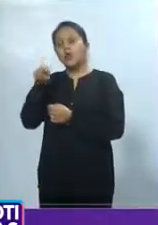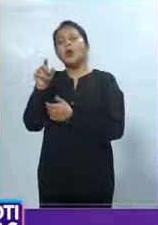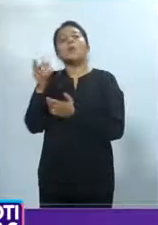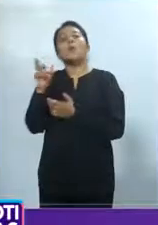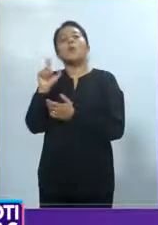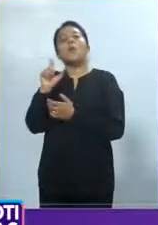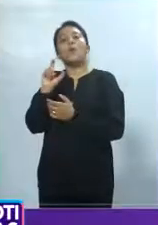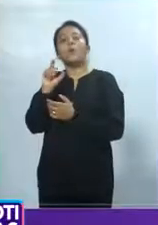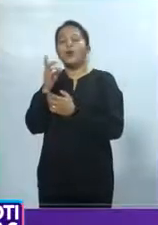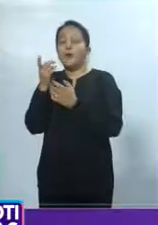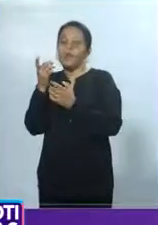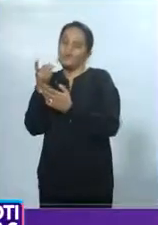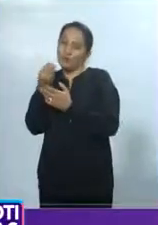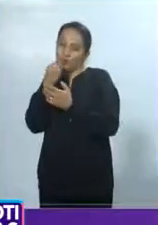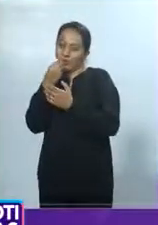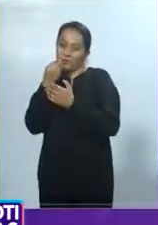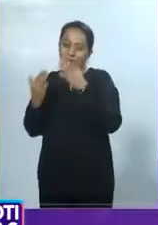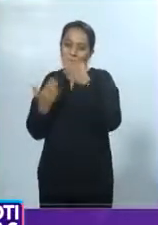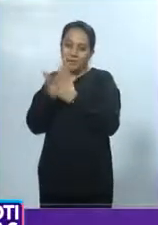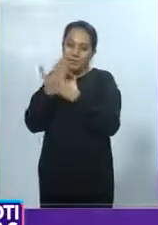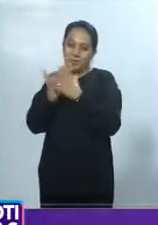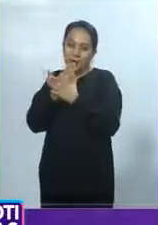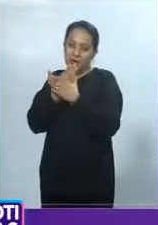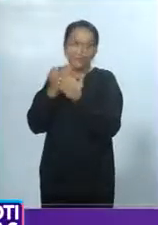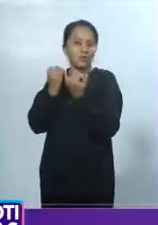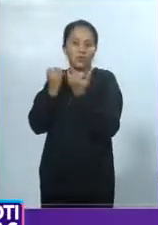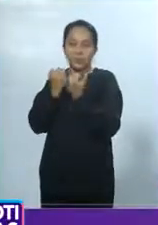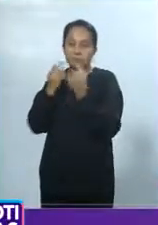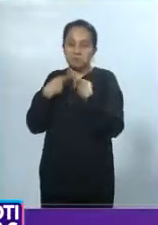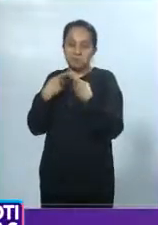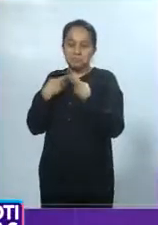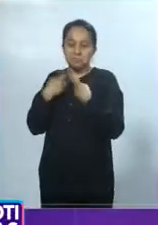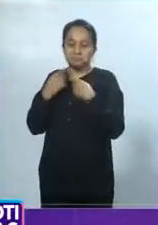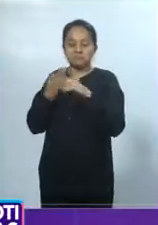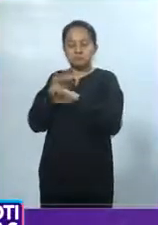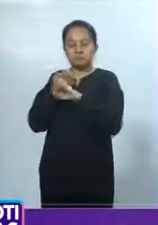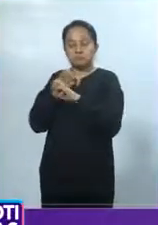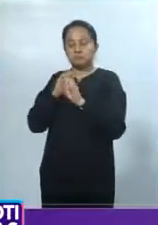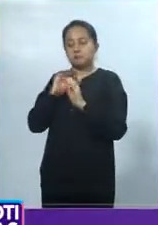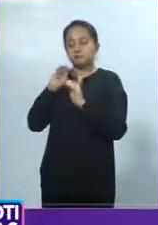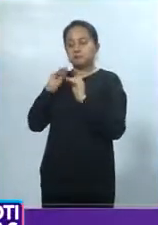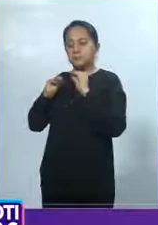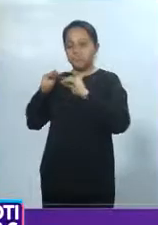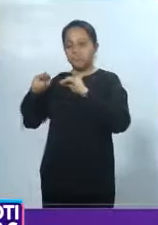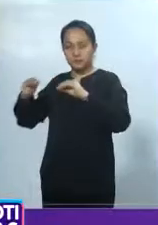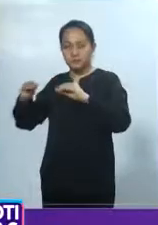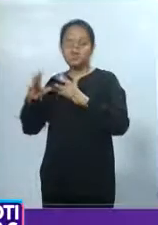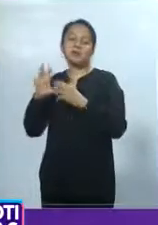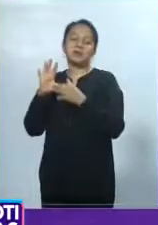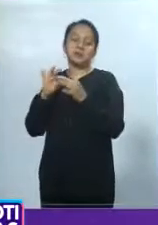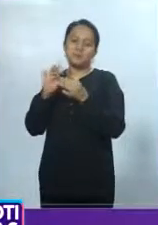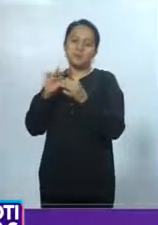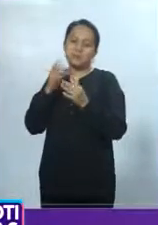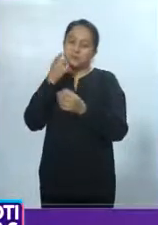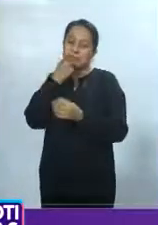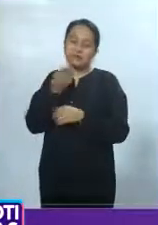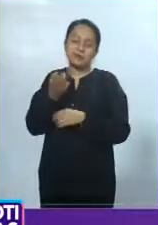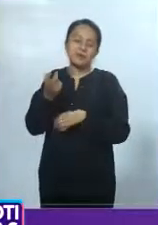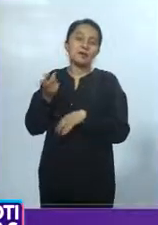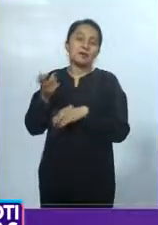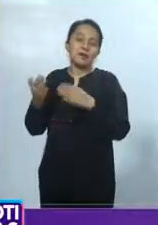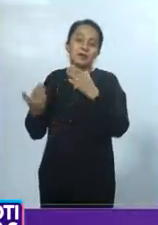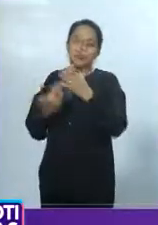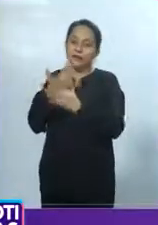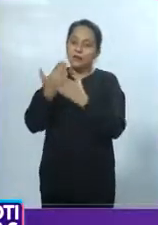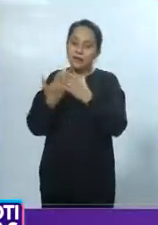desayuno al que también asistieron integrantes del Gabinete Estatal. Dijo que técnicamente por la mañana el Internet se interrumpió